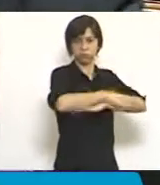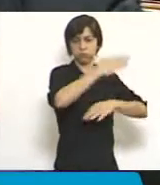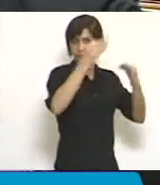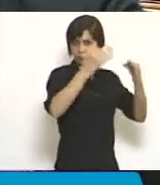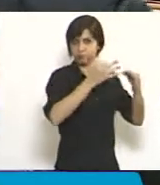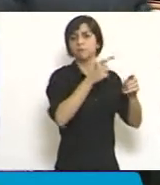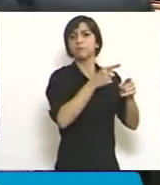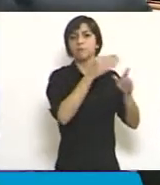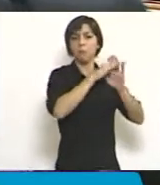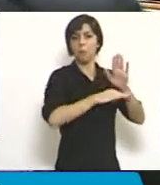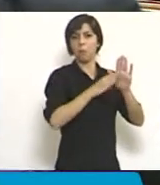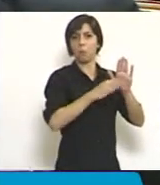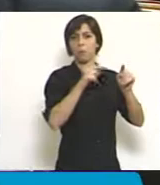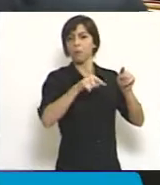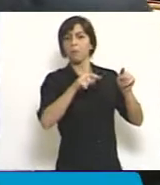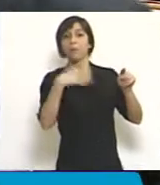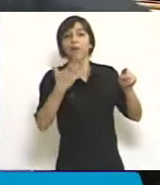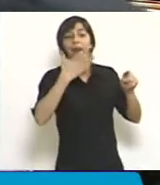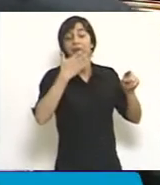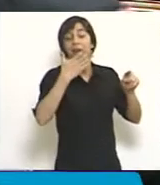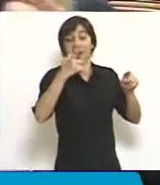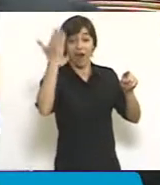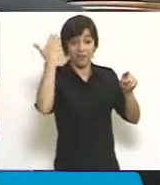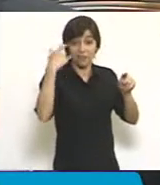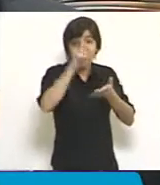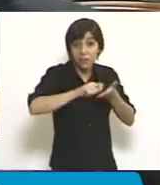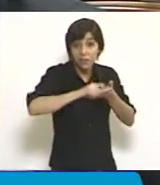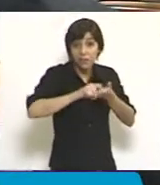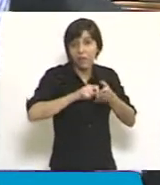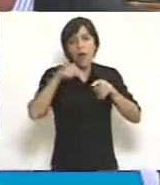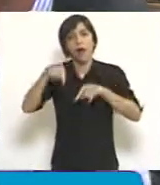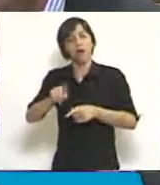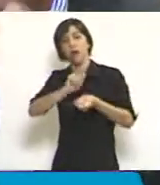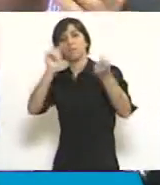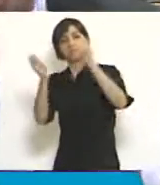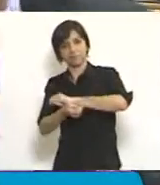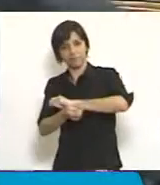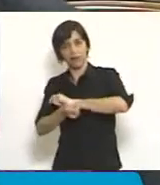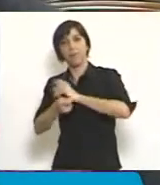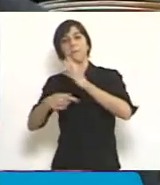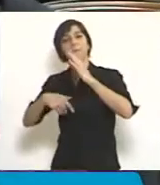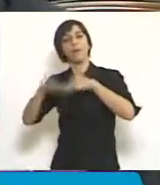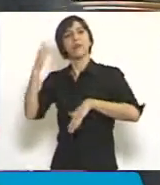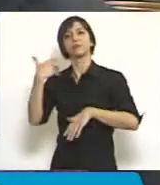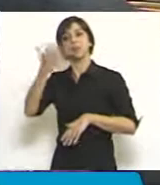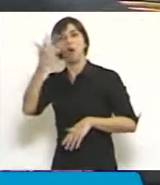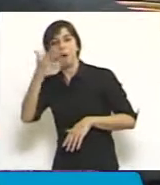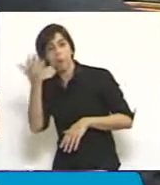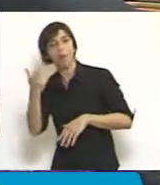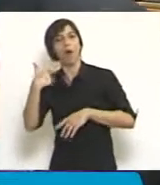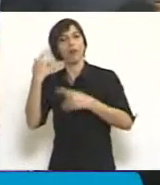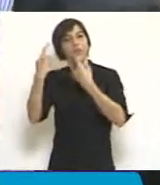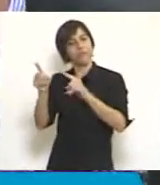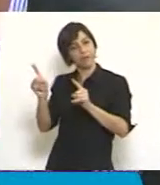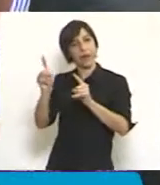separar la función jurisdiccional de la función administrativa. Esto que parece teórico,